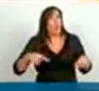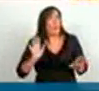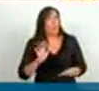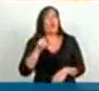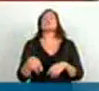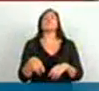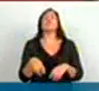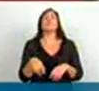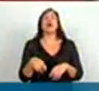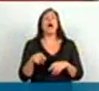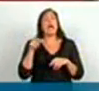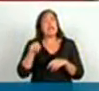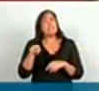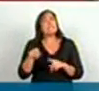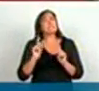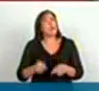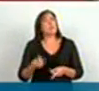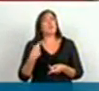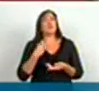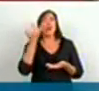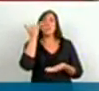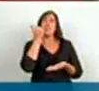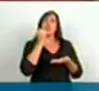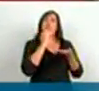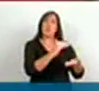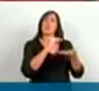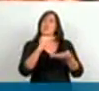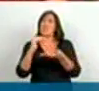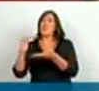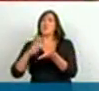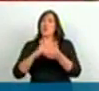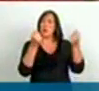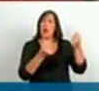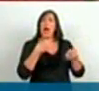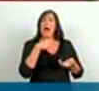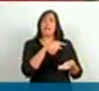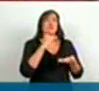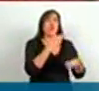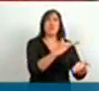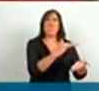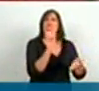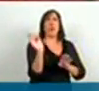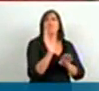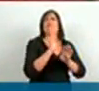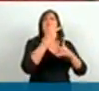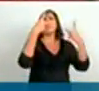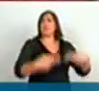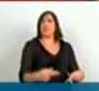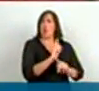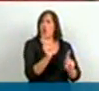una reorientación de ciertos subsidios que hoy tenemos en la economía. No porque los subsidios no sirvan, al contrario.